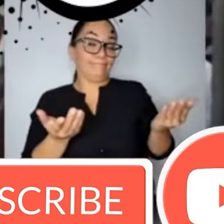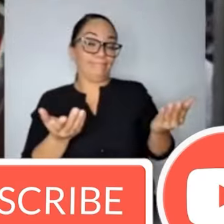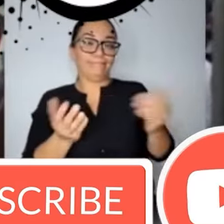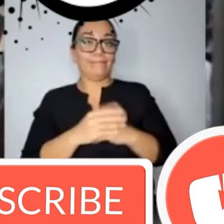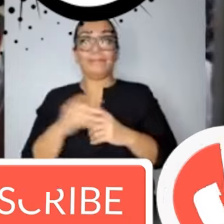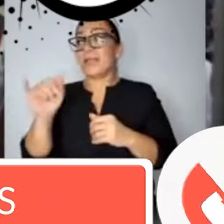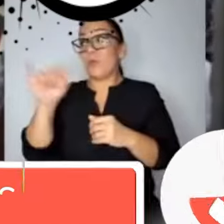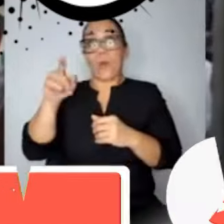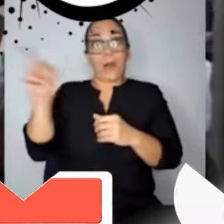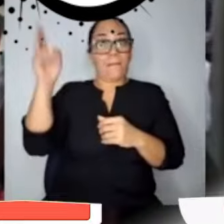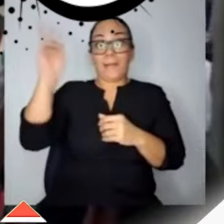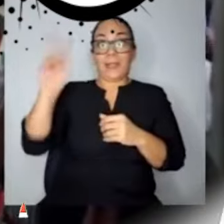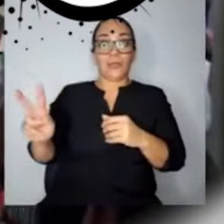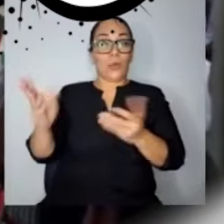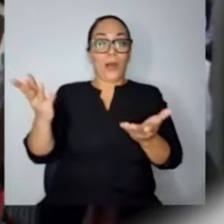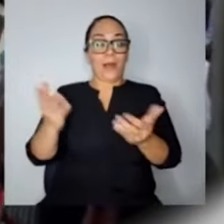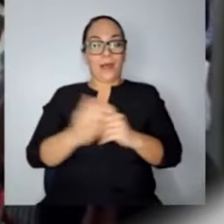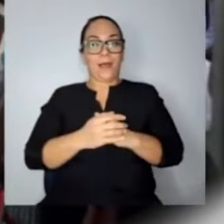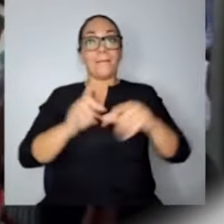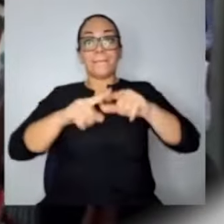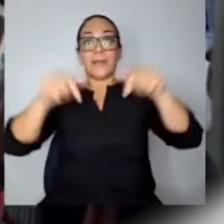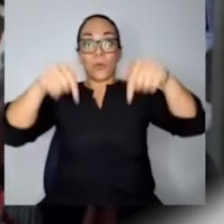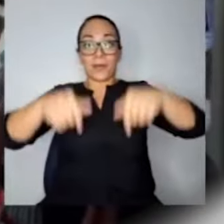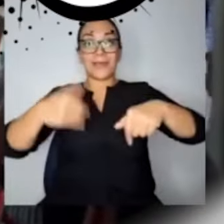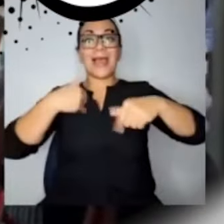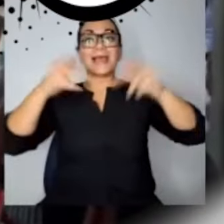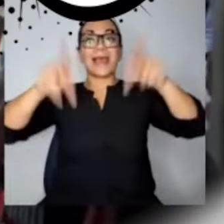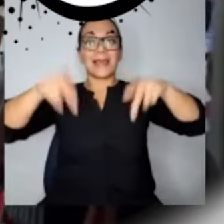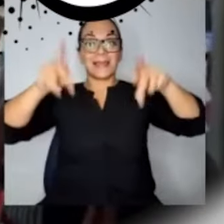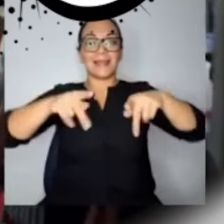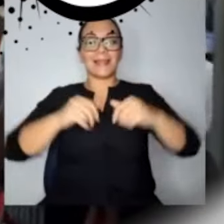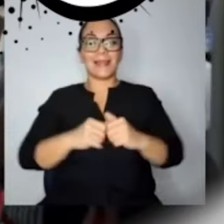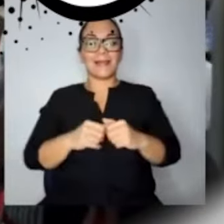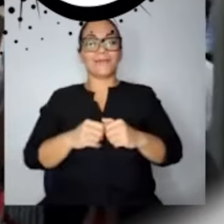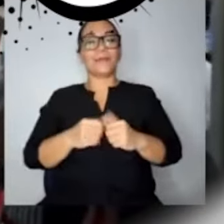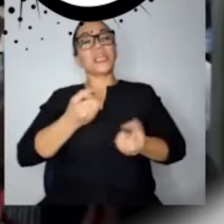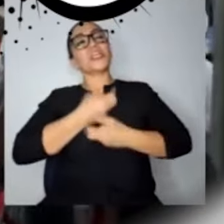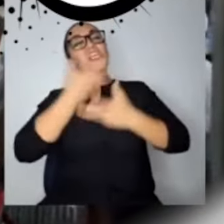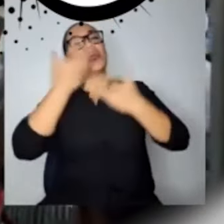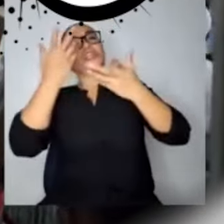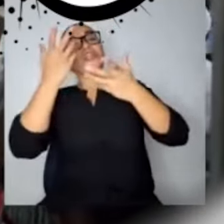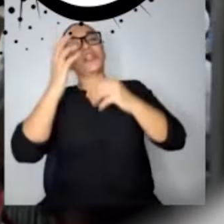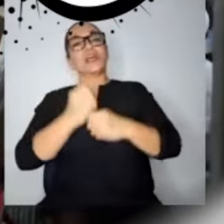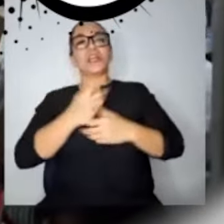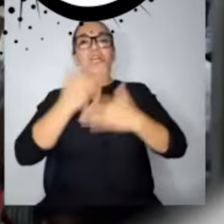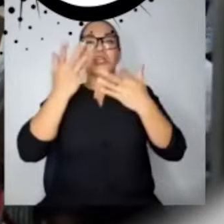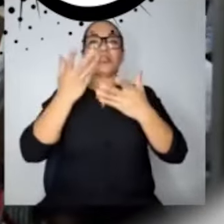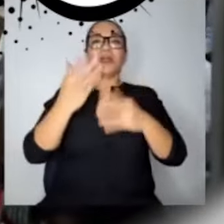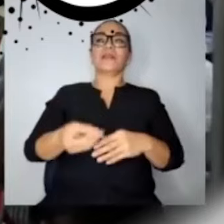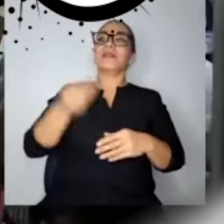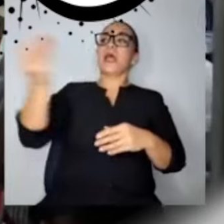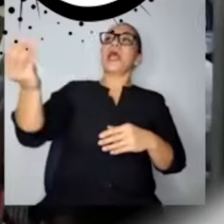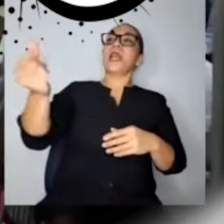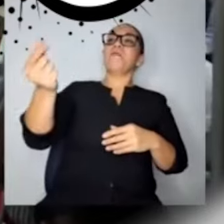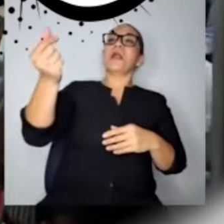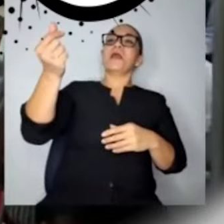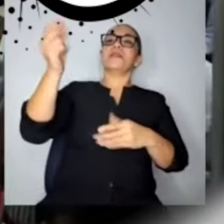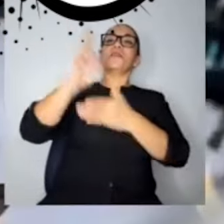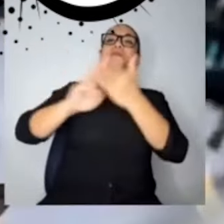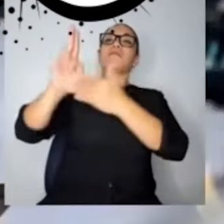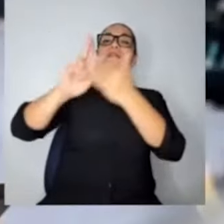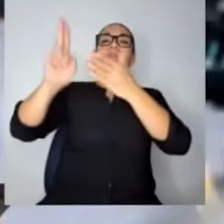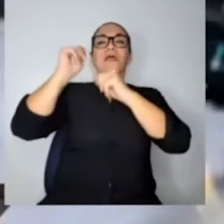ellos. Pero aquí hay gente que grita, dale plata a las universidades,